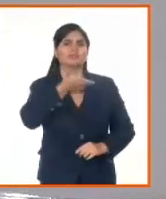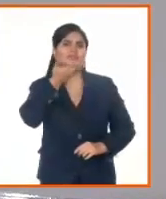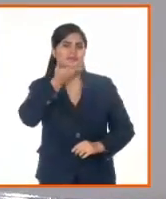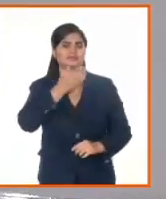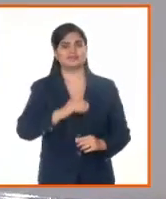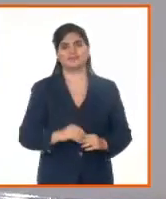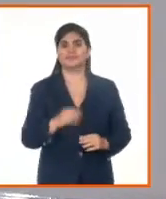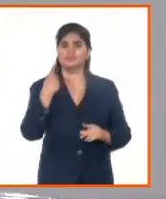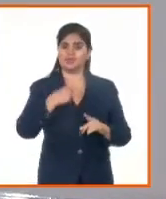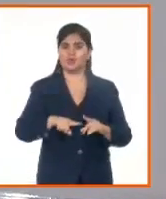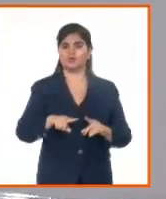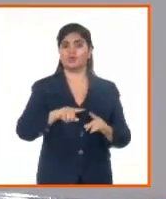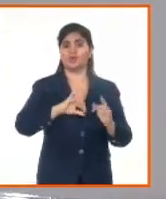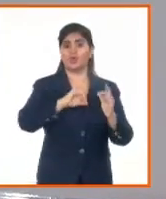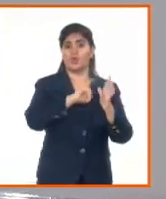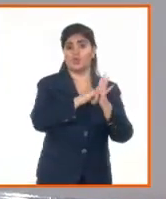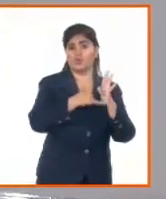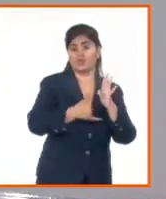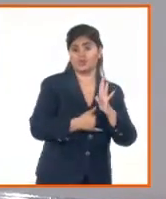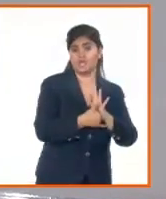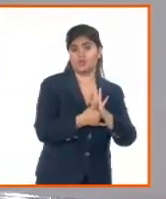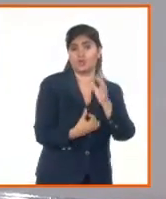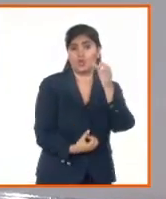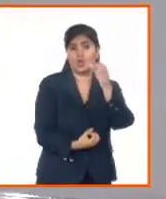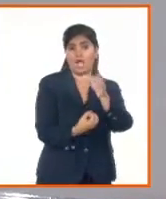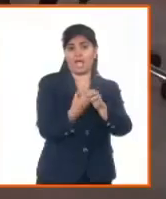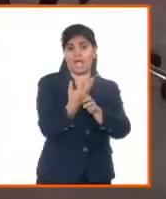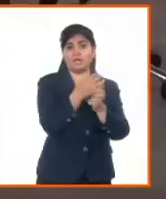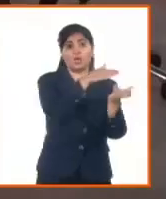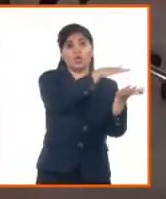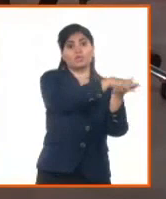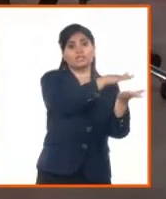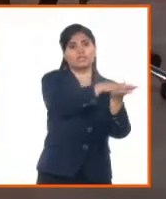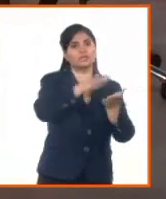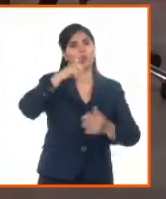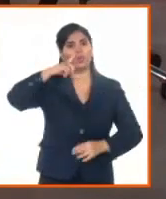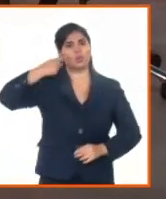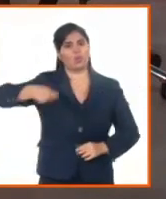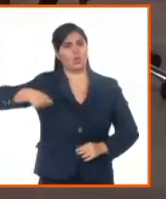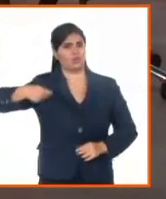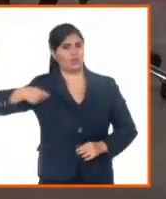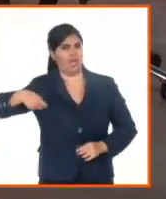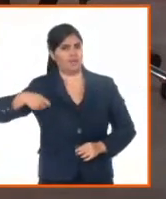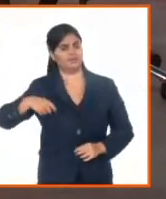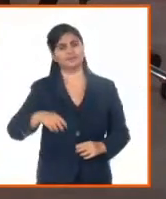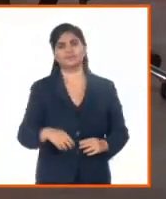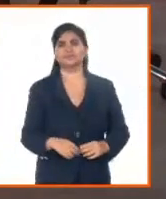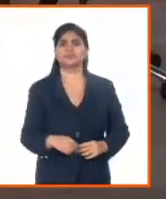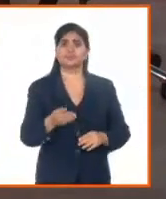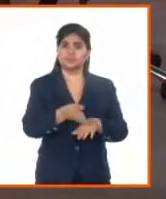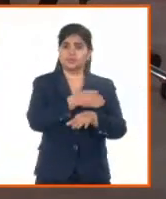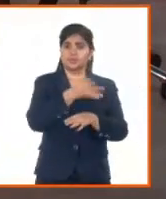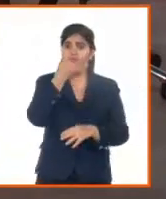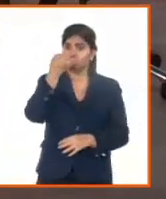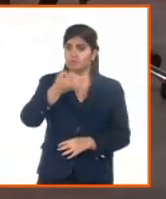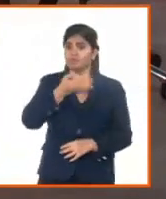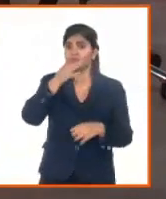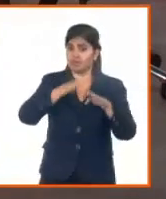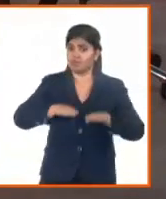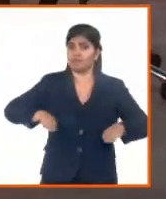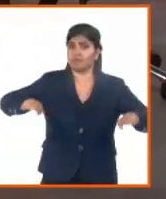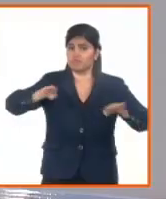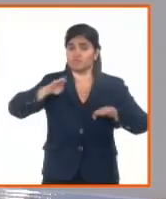proyecto es la creación de la reserva de notarios. Los notarios, lo explicamos también en una de las mesas en que hemos